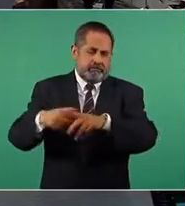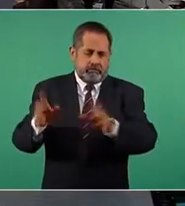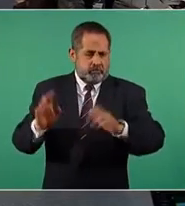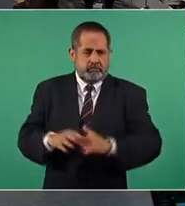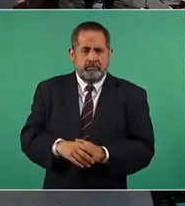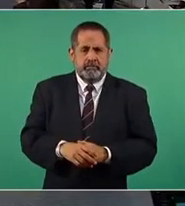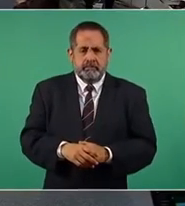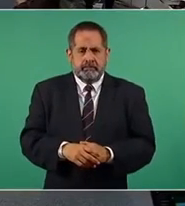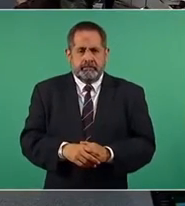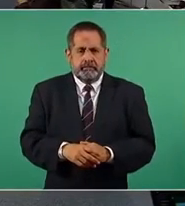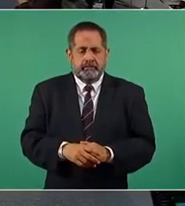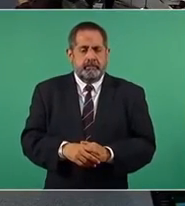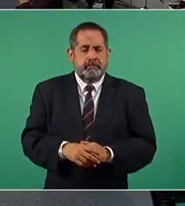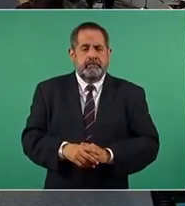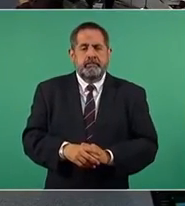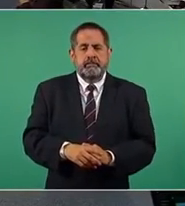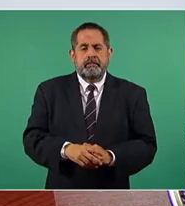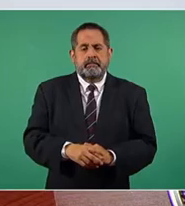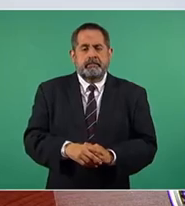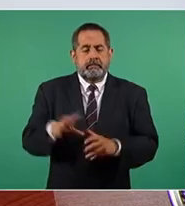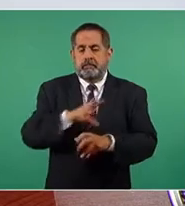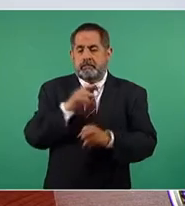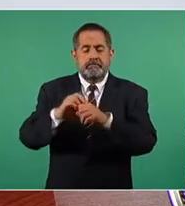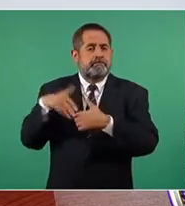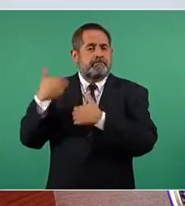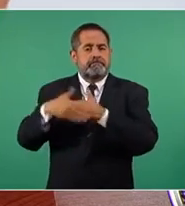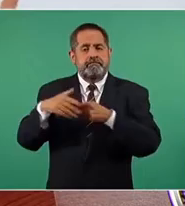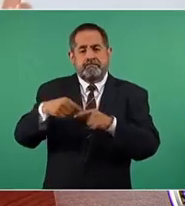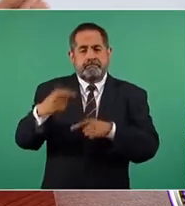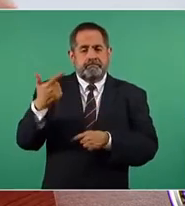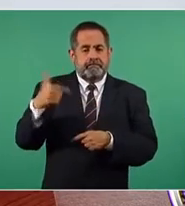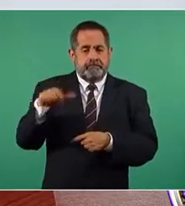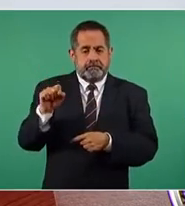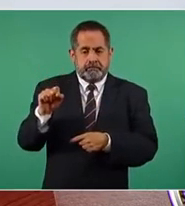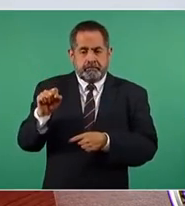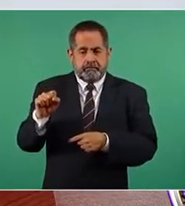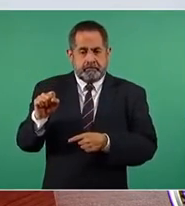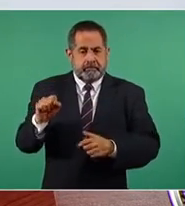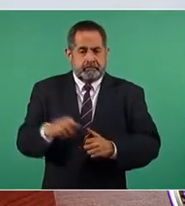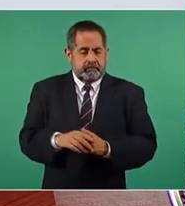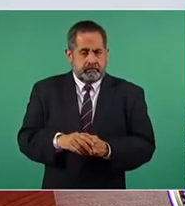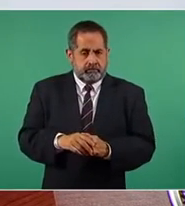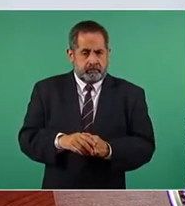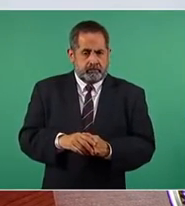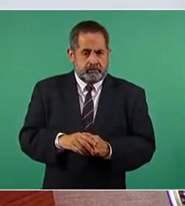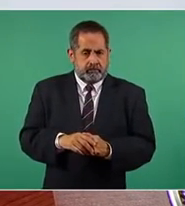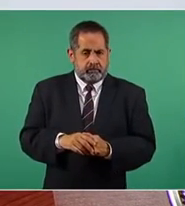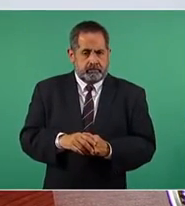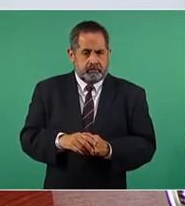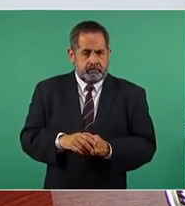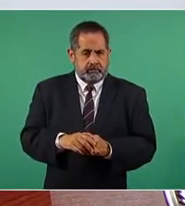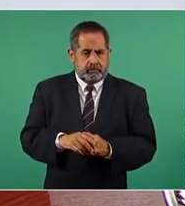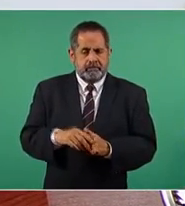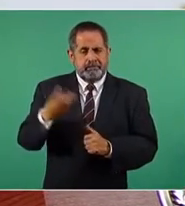Ahora sí, el gas, tres